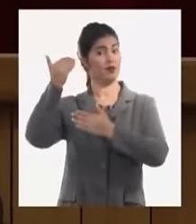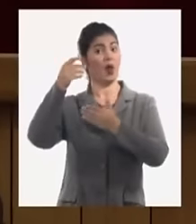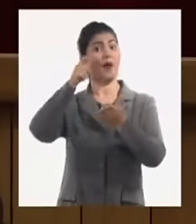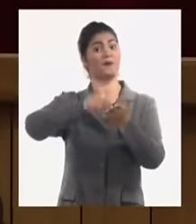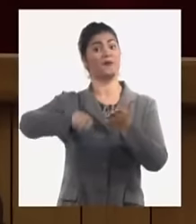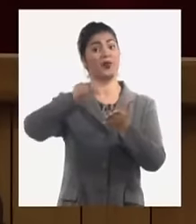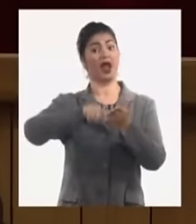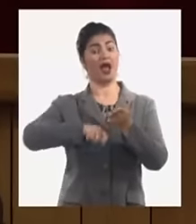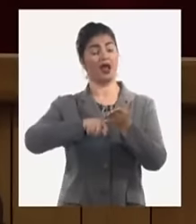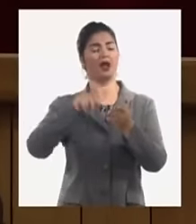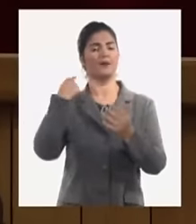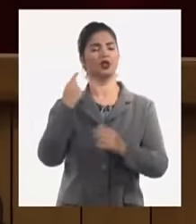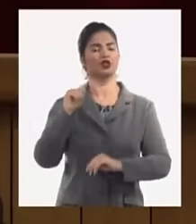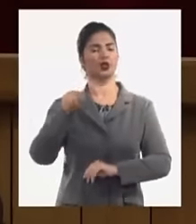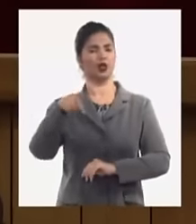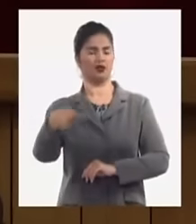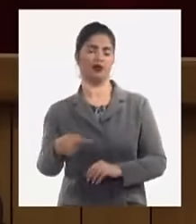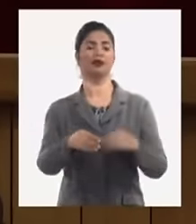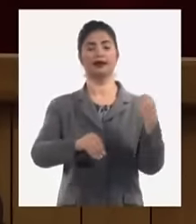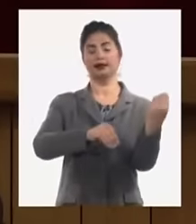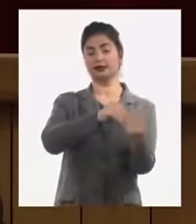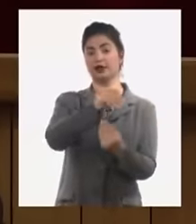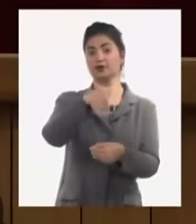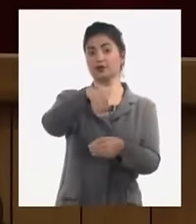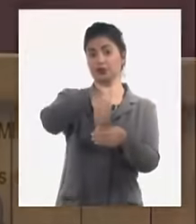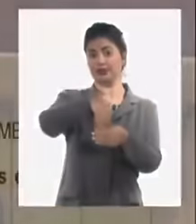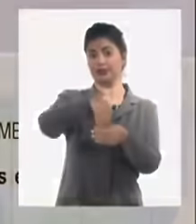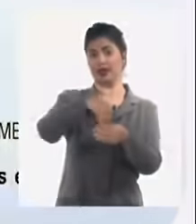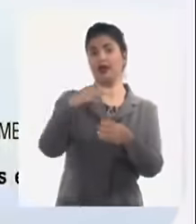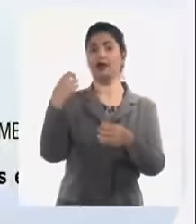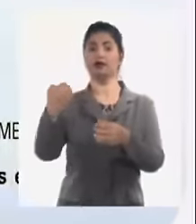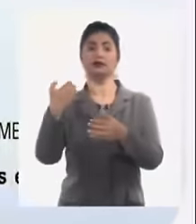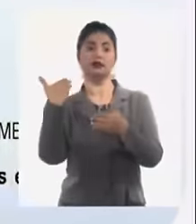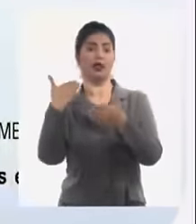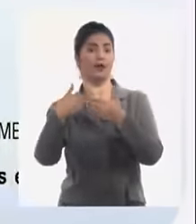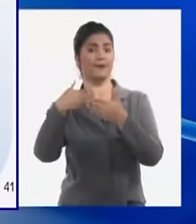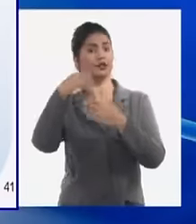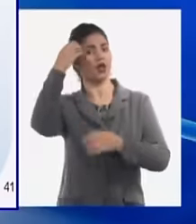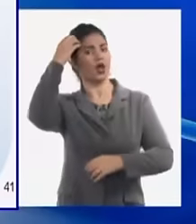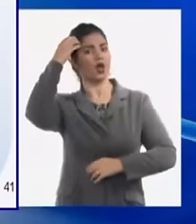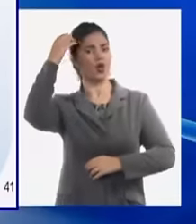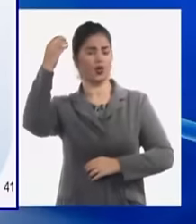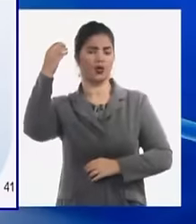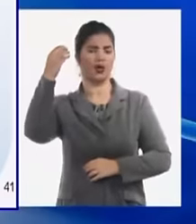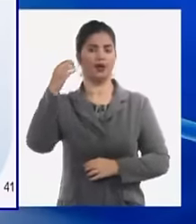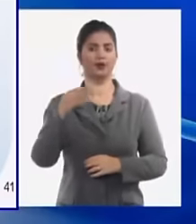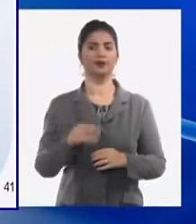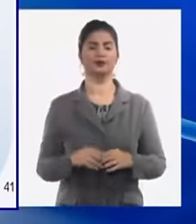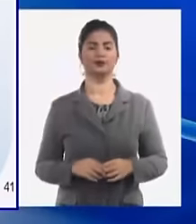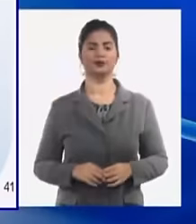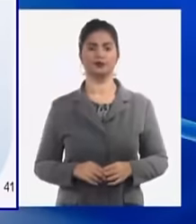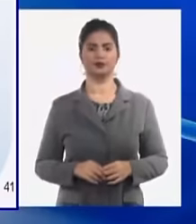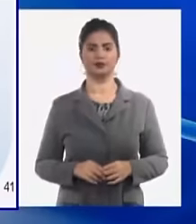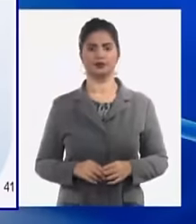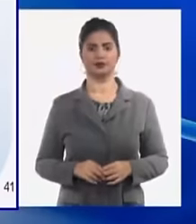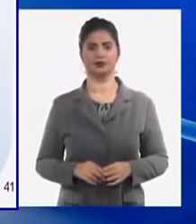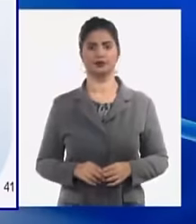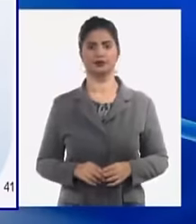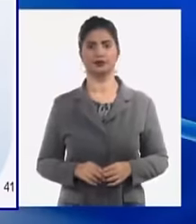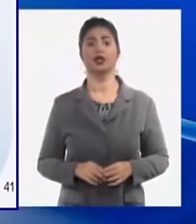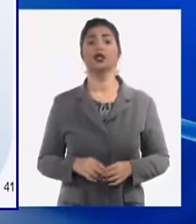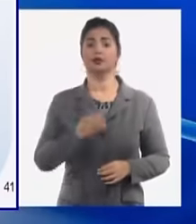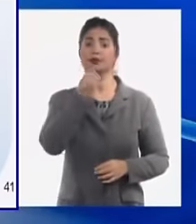en la transformación integral de la empresa estatal socialista para poder